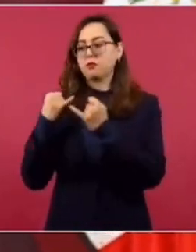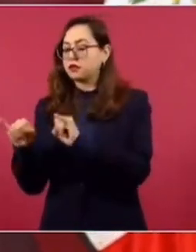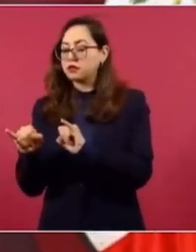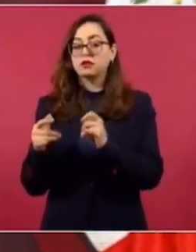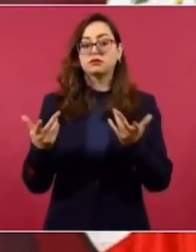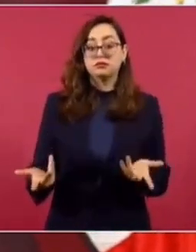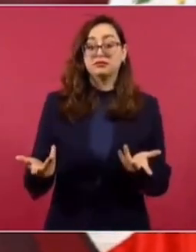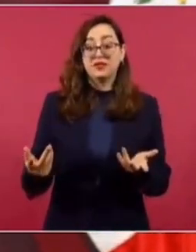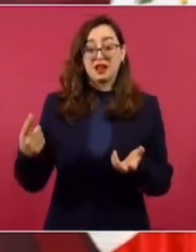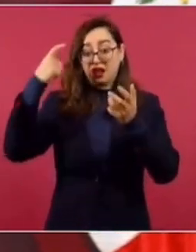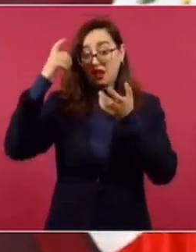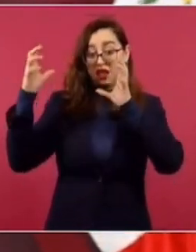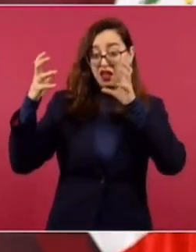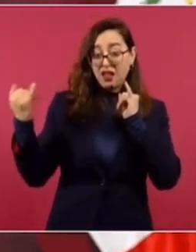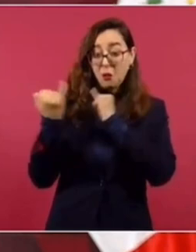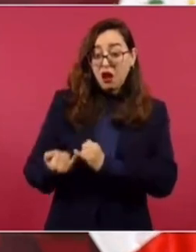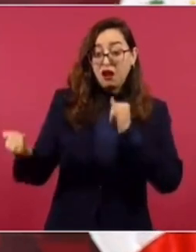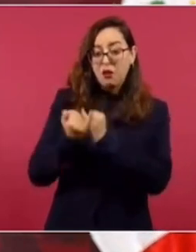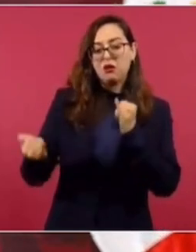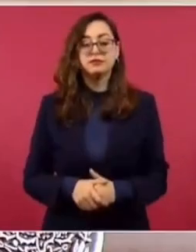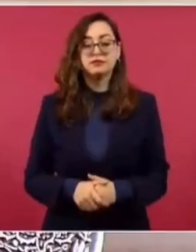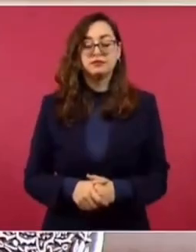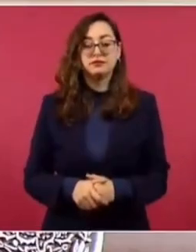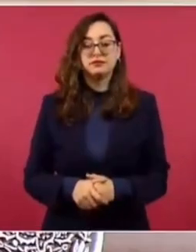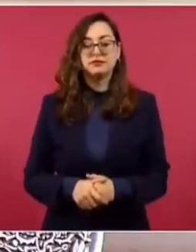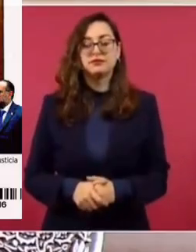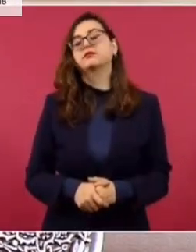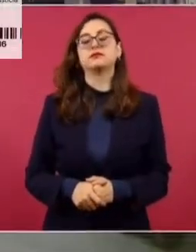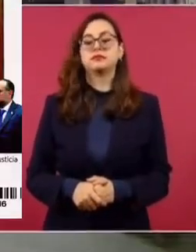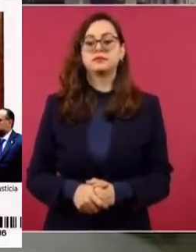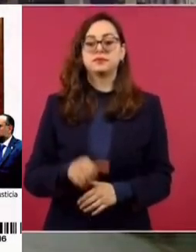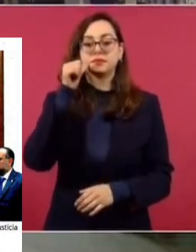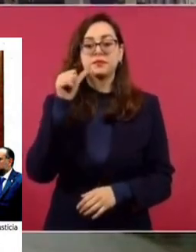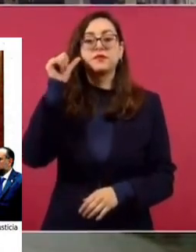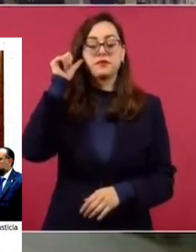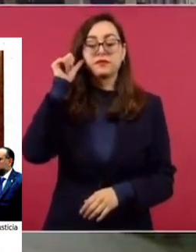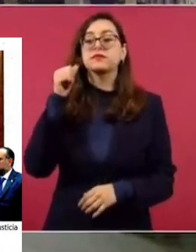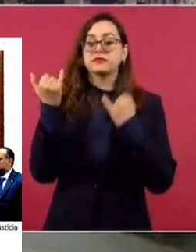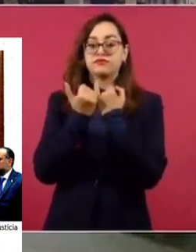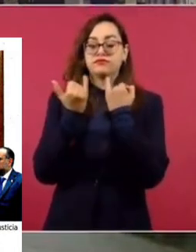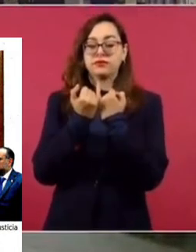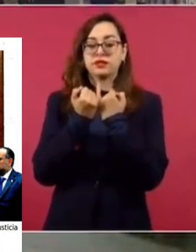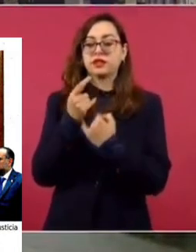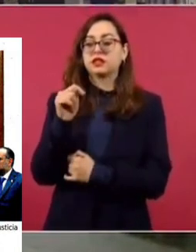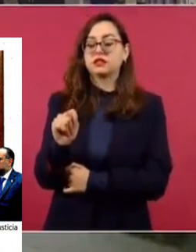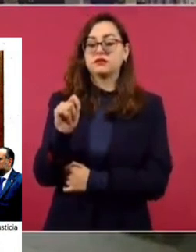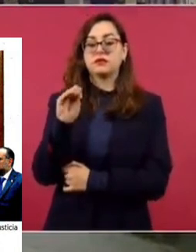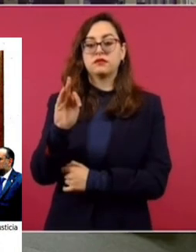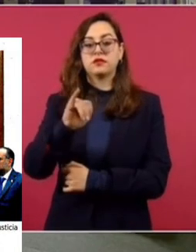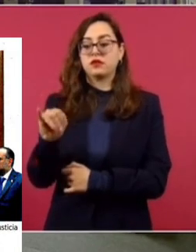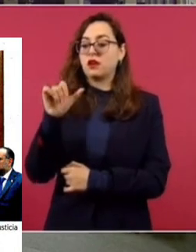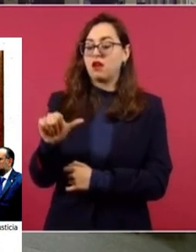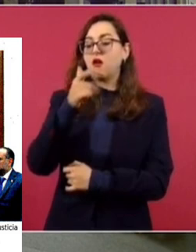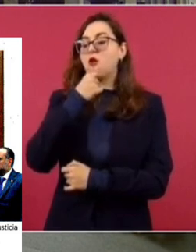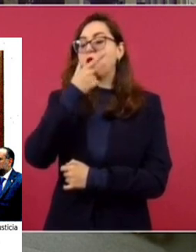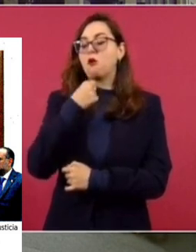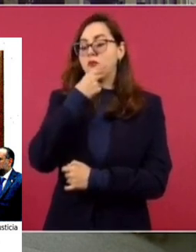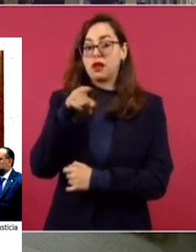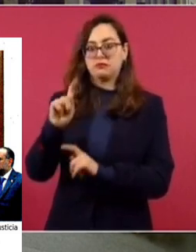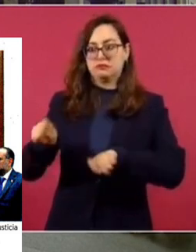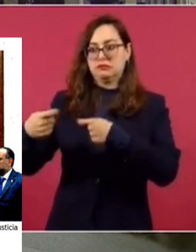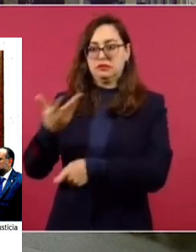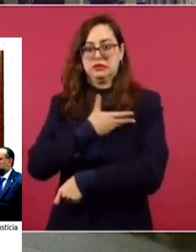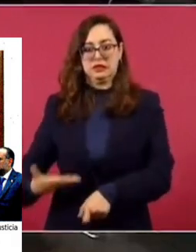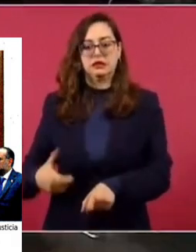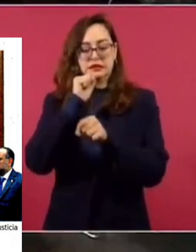sino porque sería muy aburrida la vida si todos pensáramos igual. También ayer se eligió al magistrado Guillermo Valls para el Tribunal Federal de Justicia Administrativa, también hay pendientes